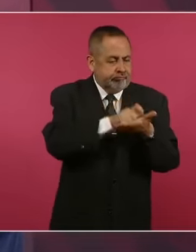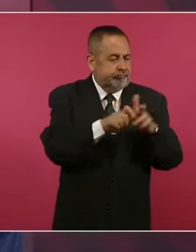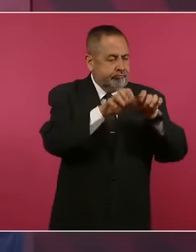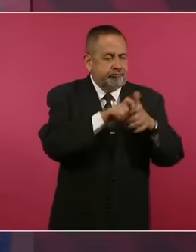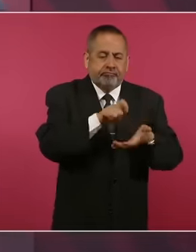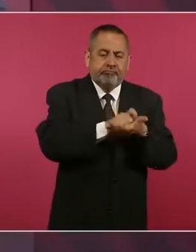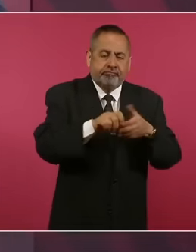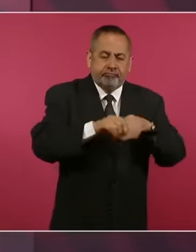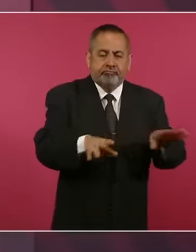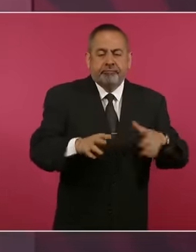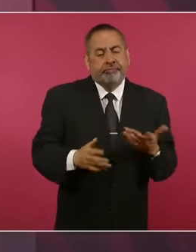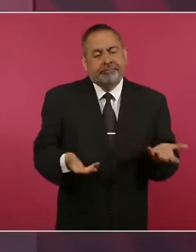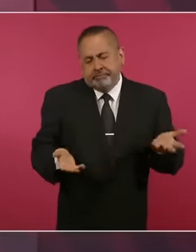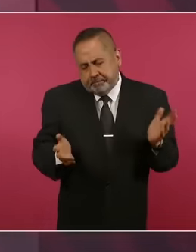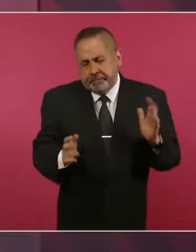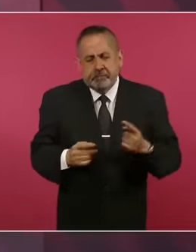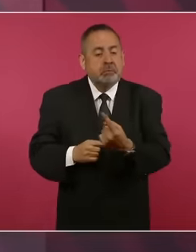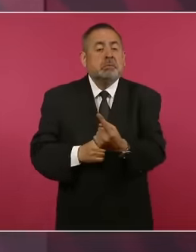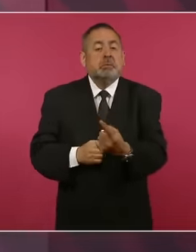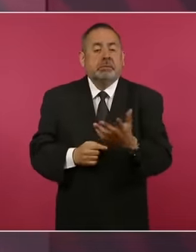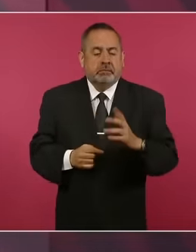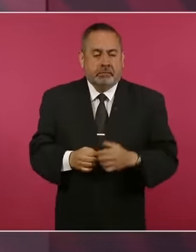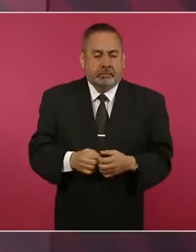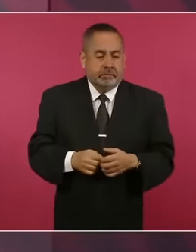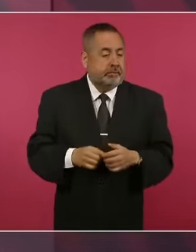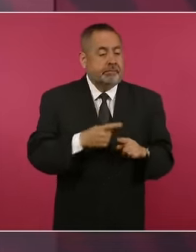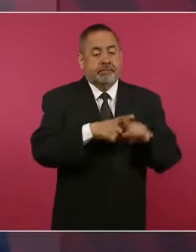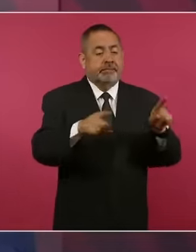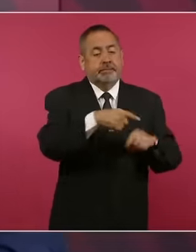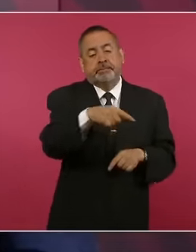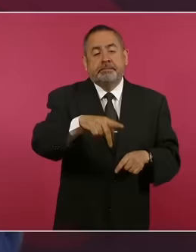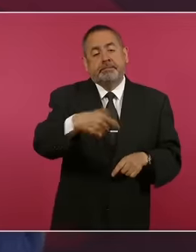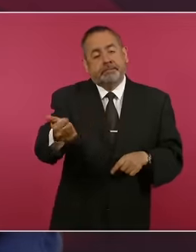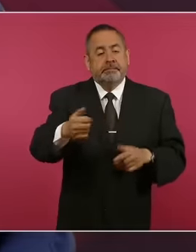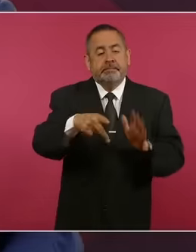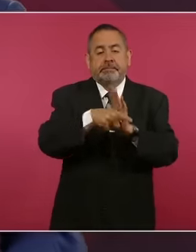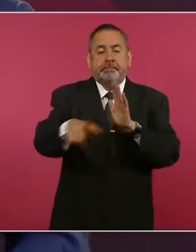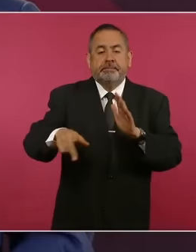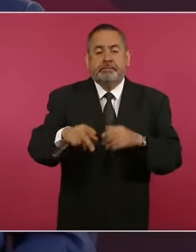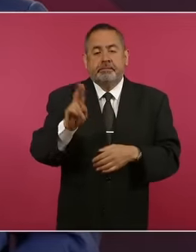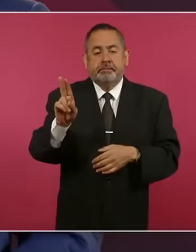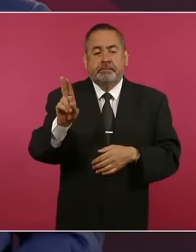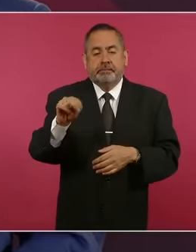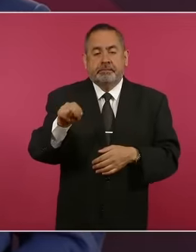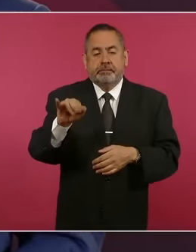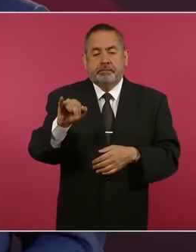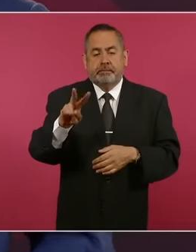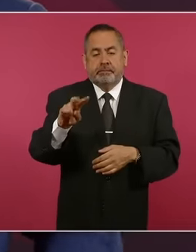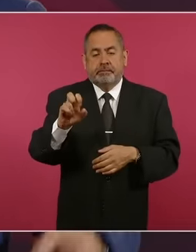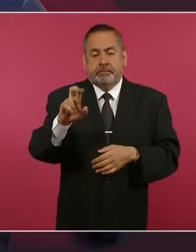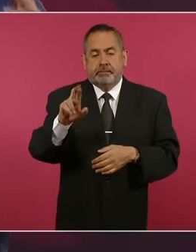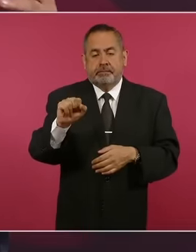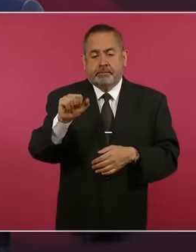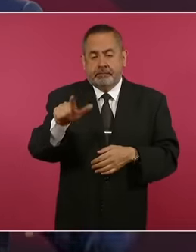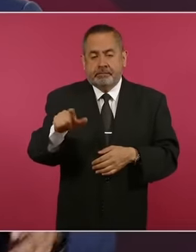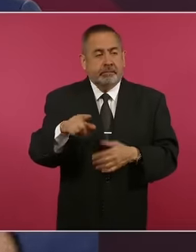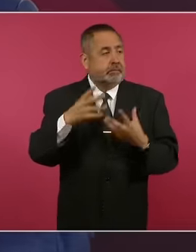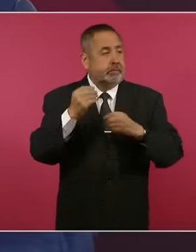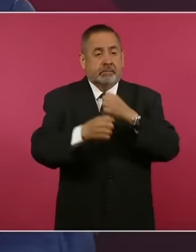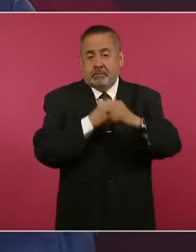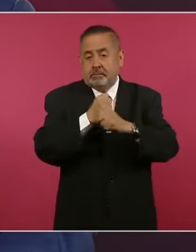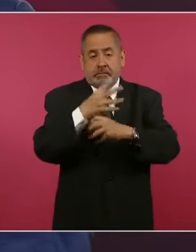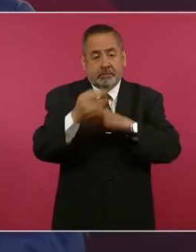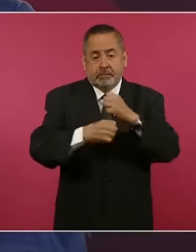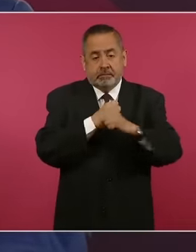Porque en el Universal durante mucho tiempo mantuvieron, por ejemplo,